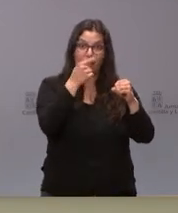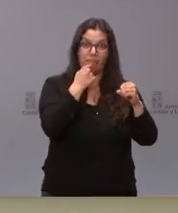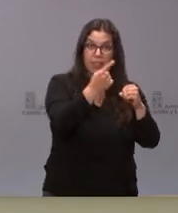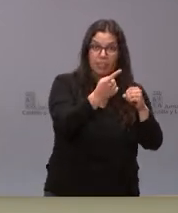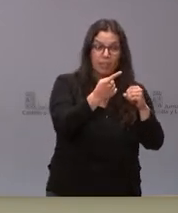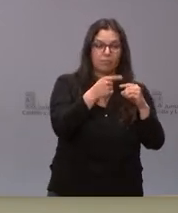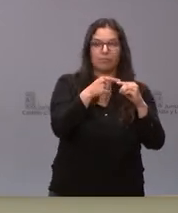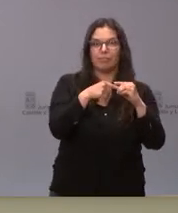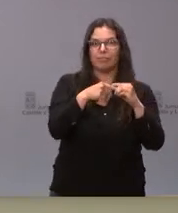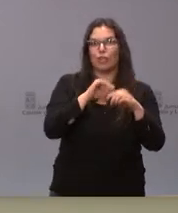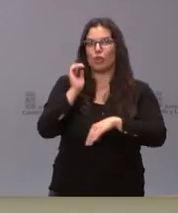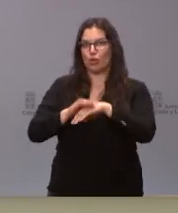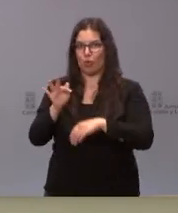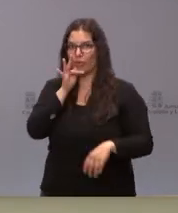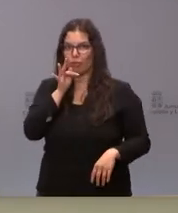objetivo